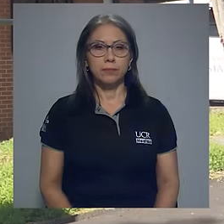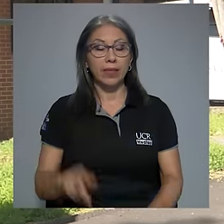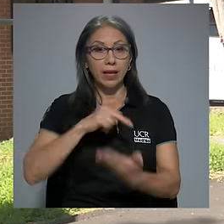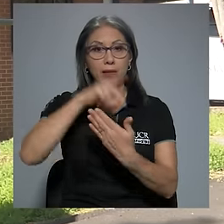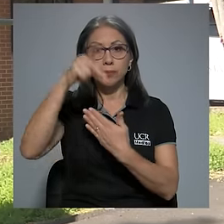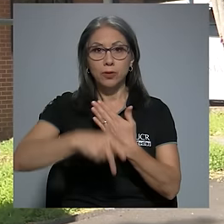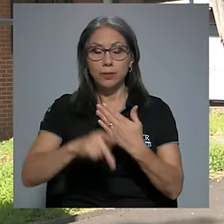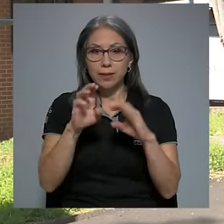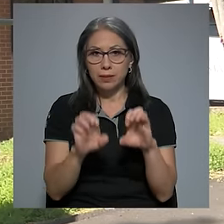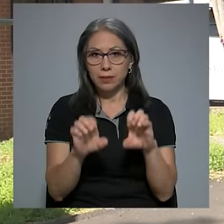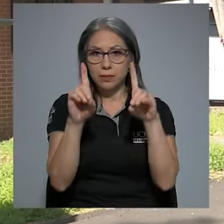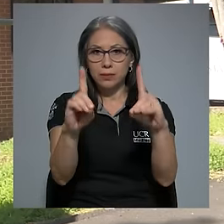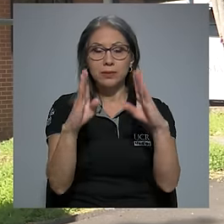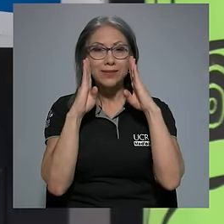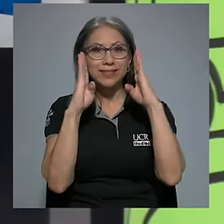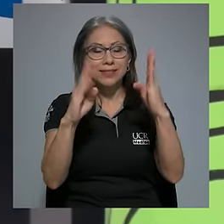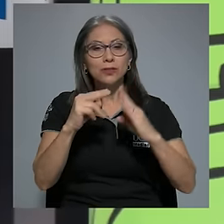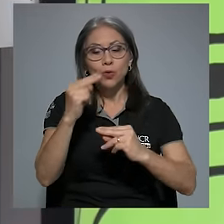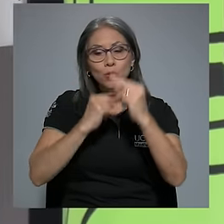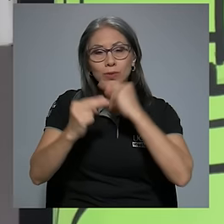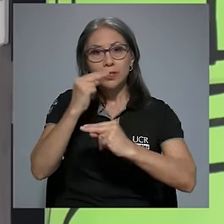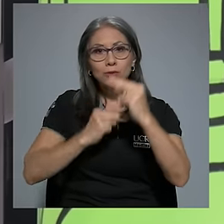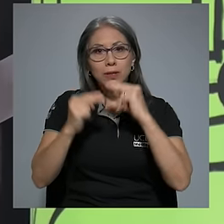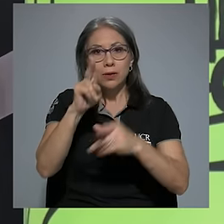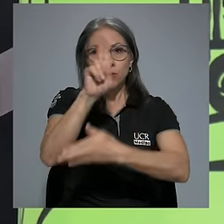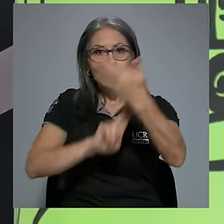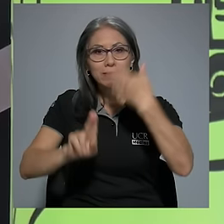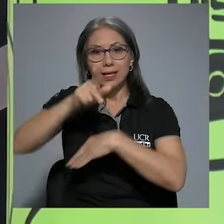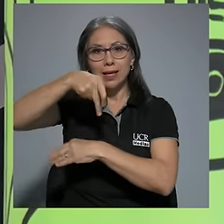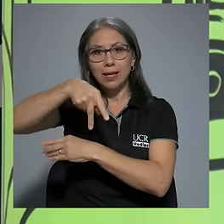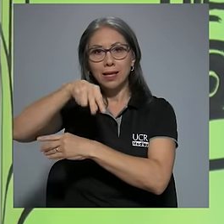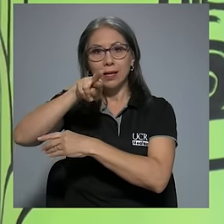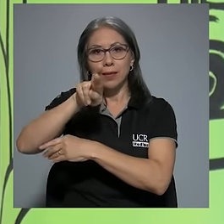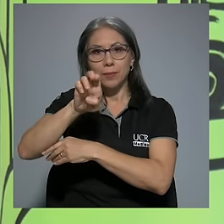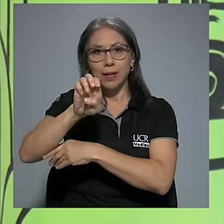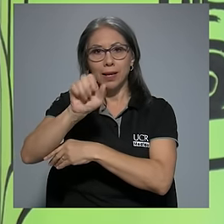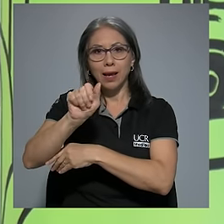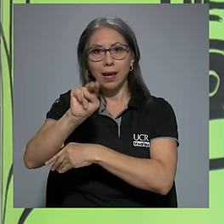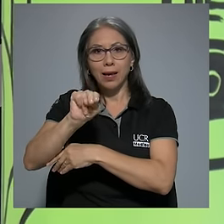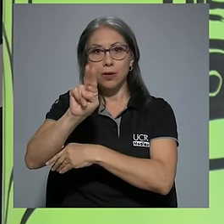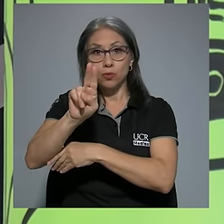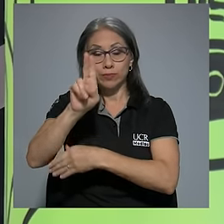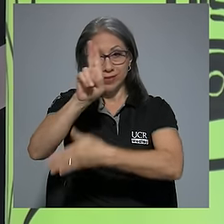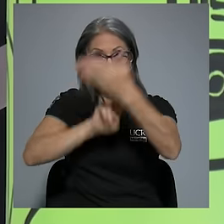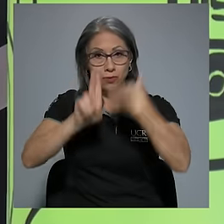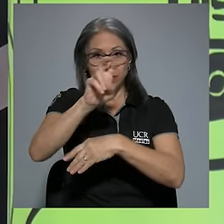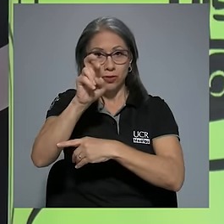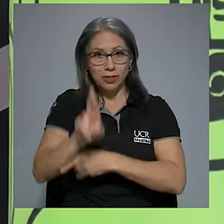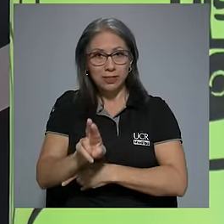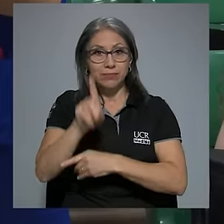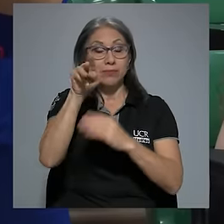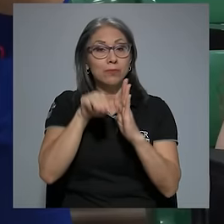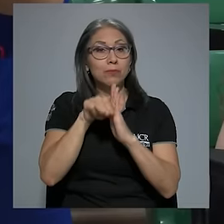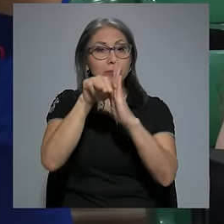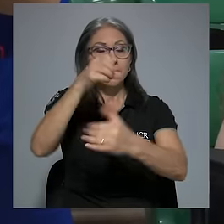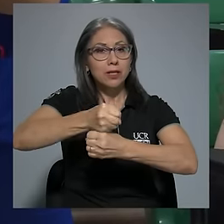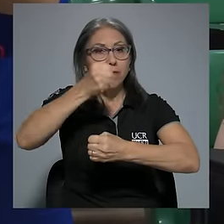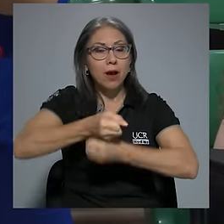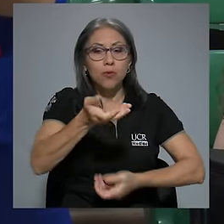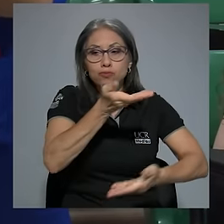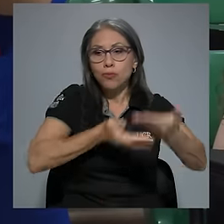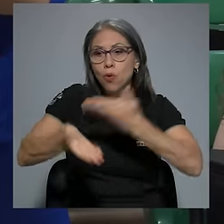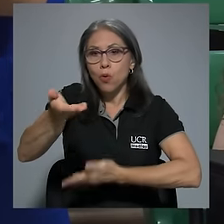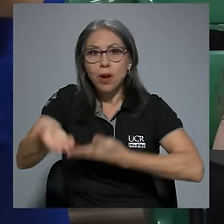El Programa de Educación y Atención Nutricional Universitario PREANU de la Universidad de Costa Rica logra ser un modelo de trabajo